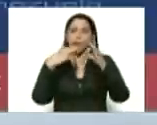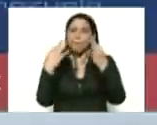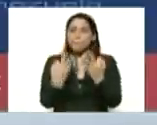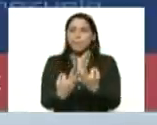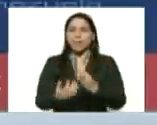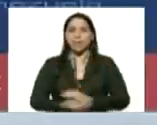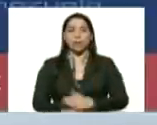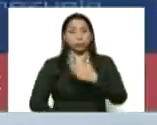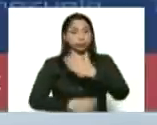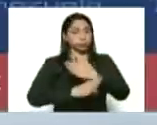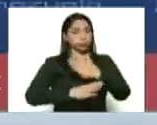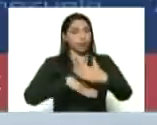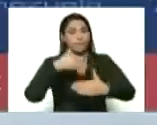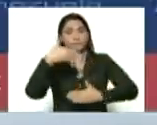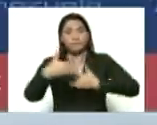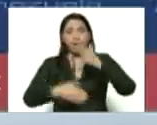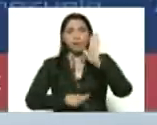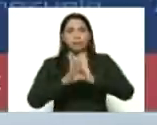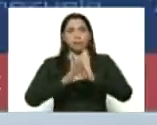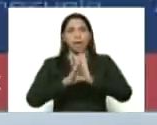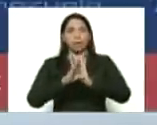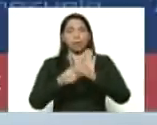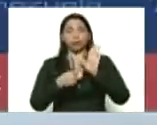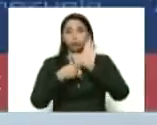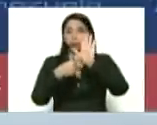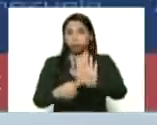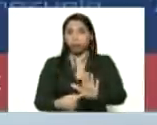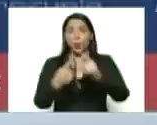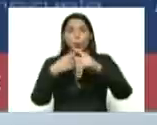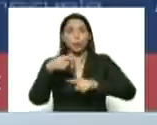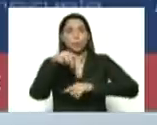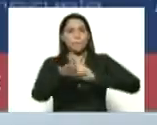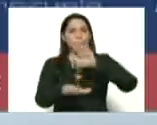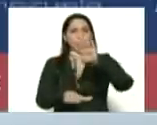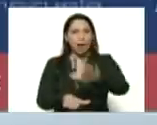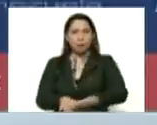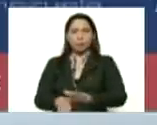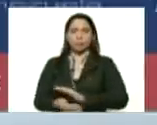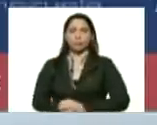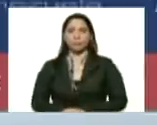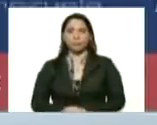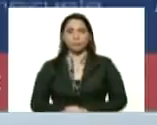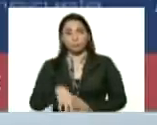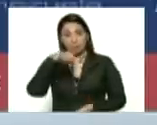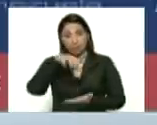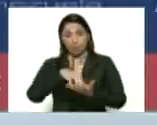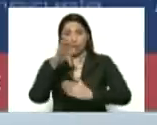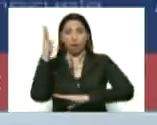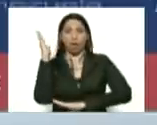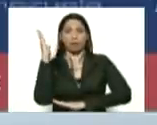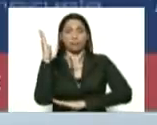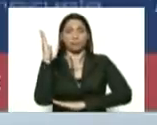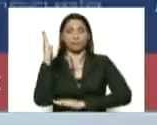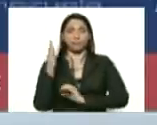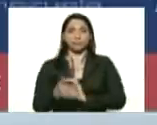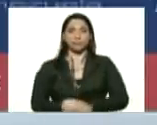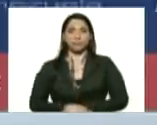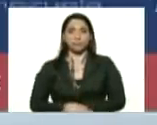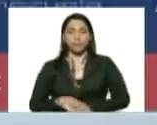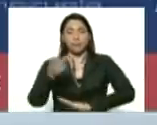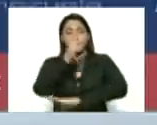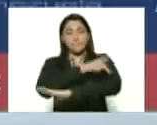para seguir avanzando vamos a mostrar otro paso adelante en el estado Lara en la